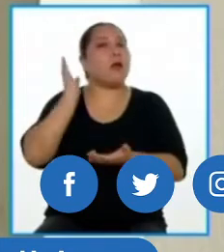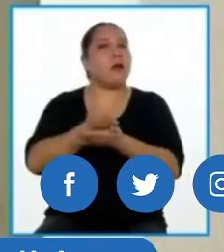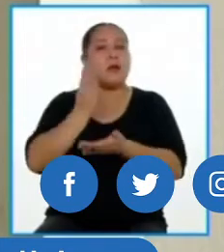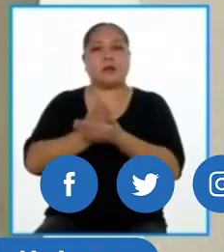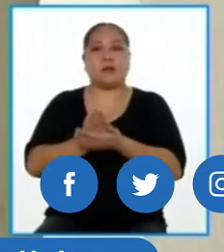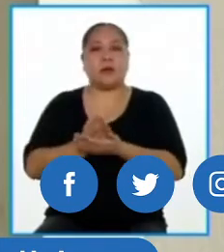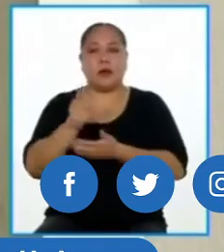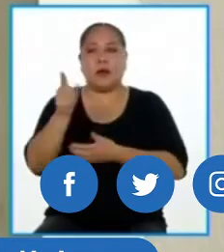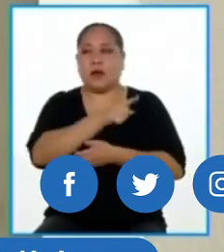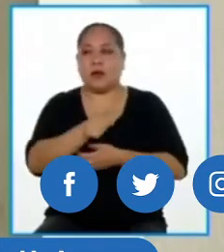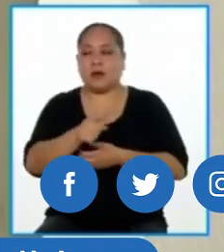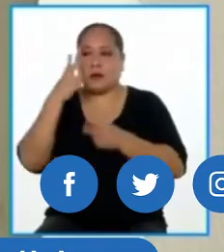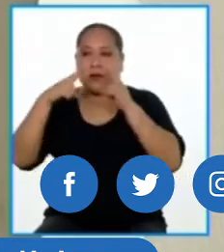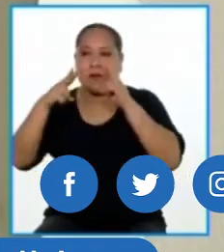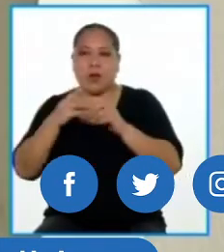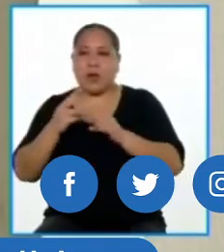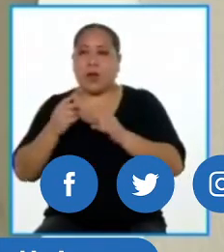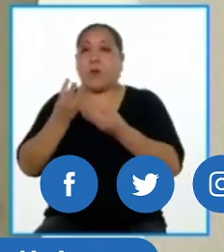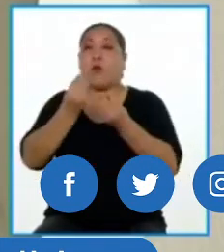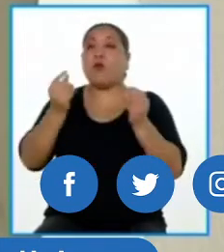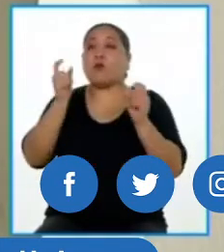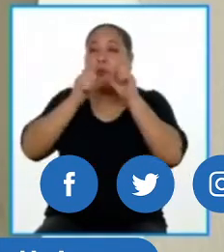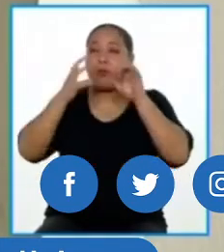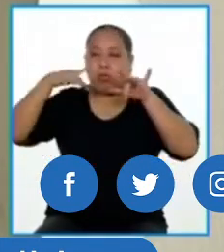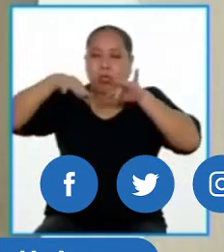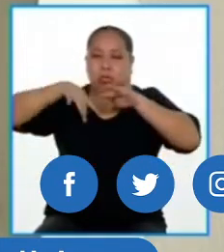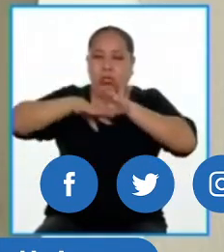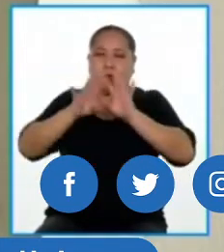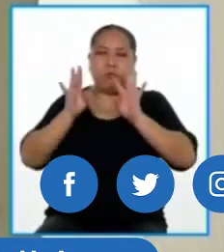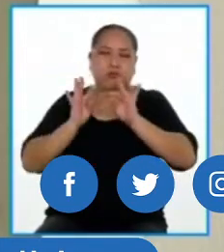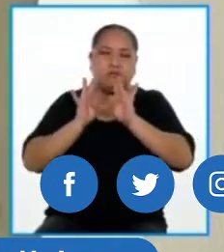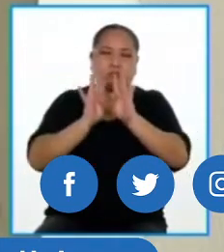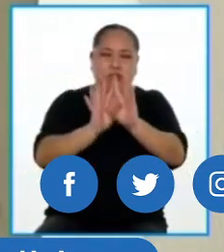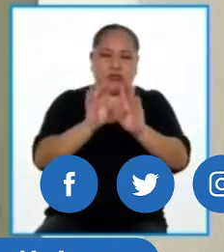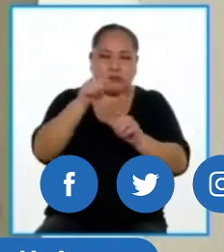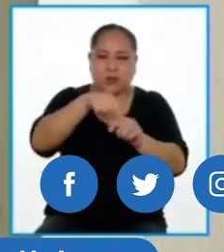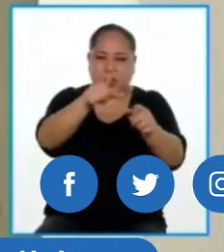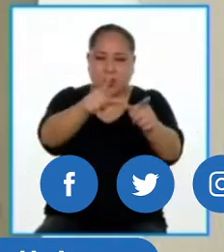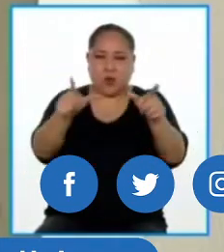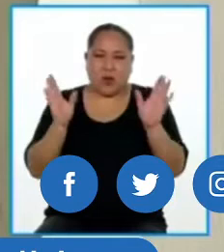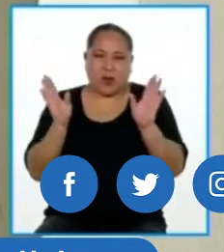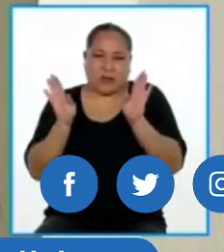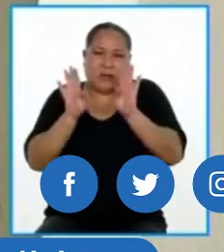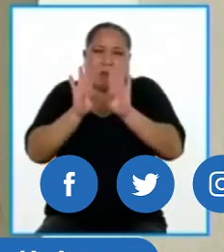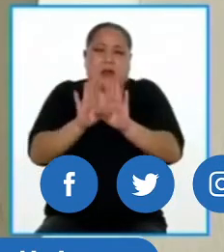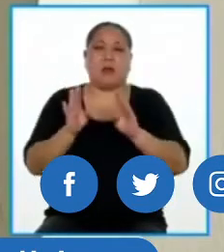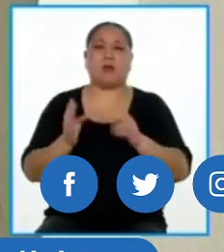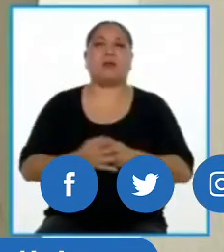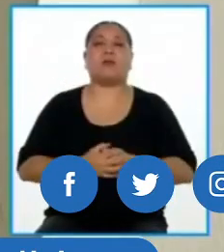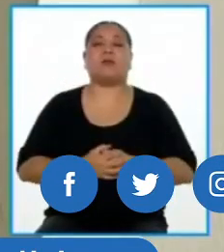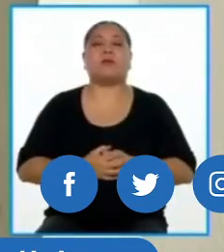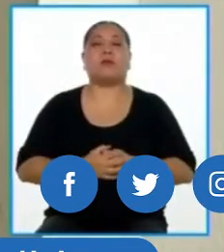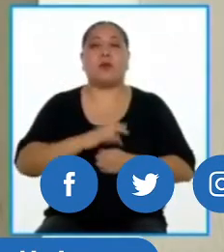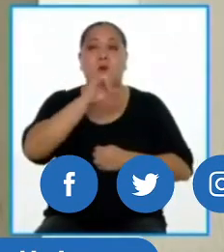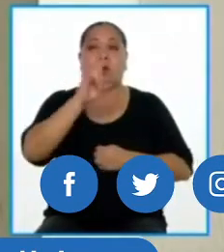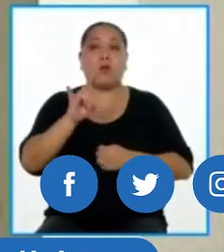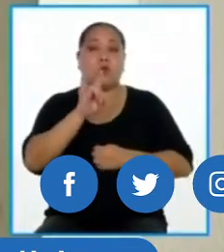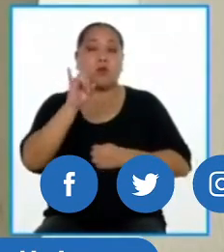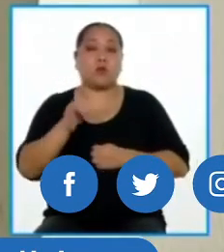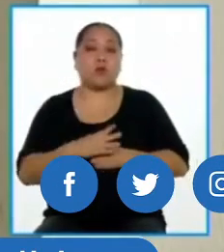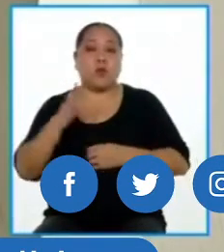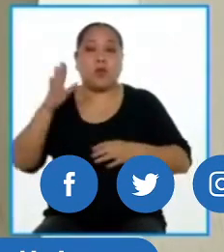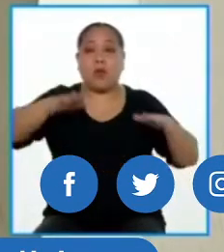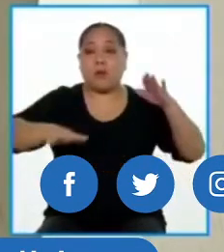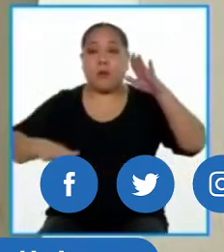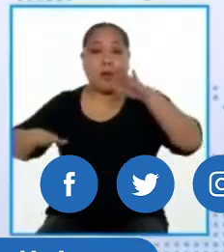actividad que involucre aglomeraciones o concentración de personas en espacios cerrados, usos de